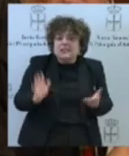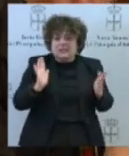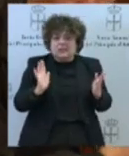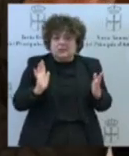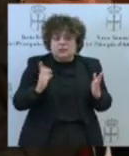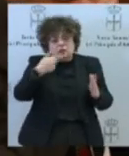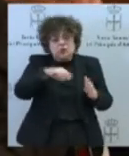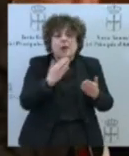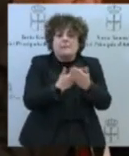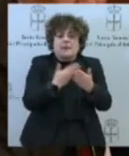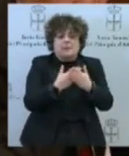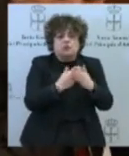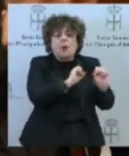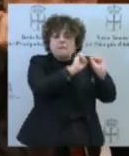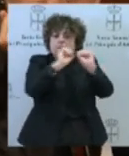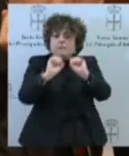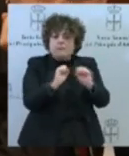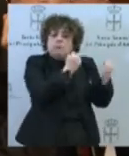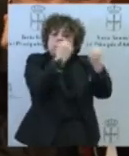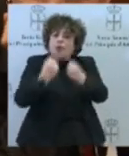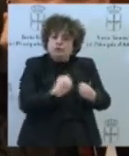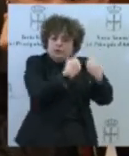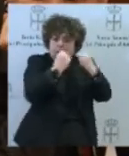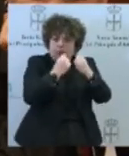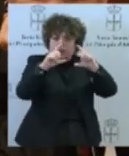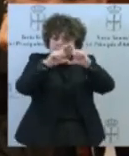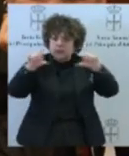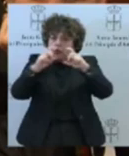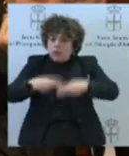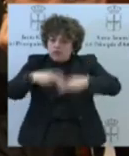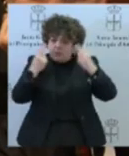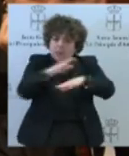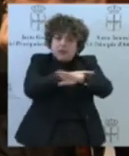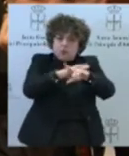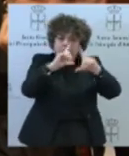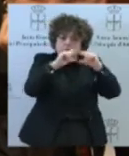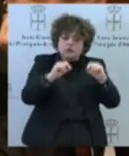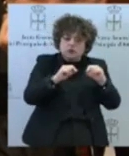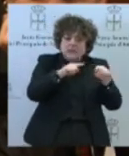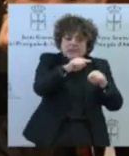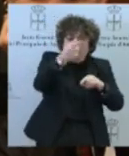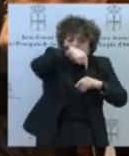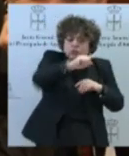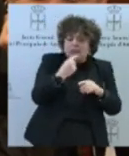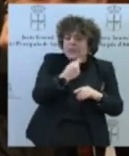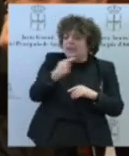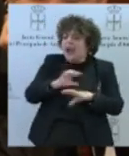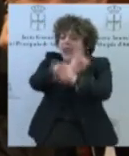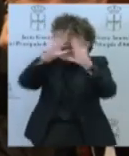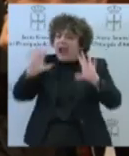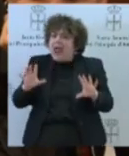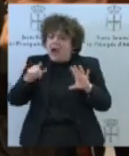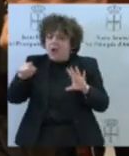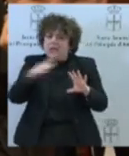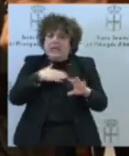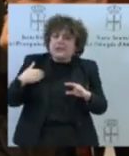públicas para que deje claro a quienes quieren perpetrar una auténtica aberración con respecto a la libertad y a los